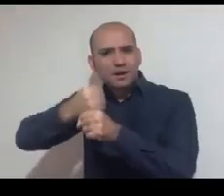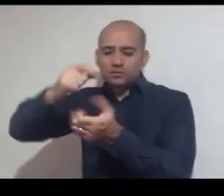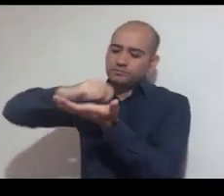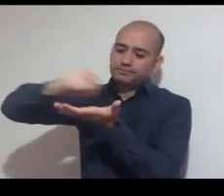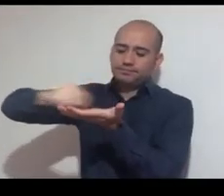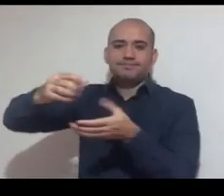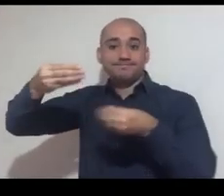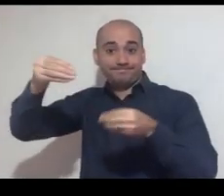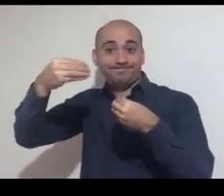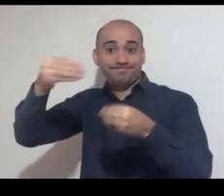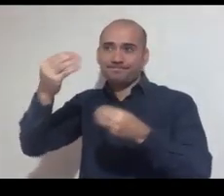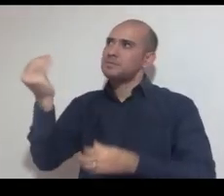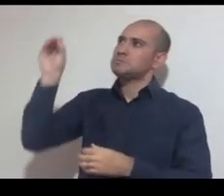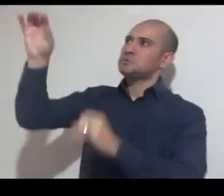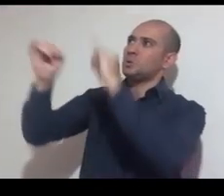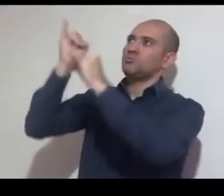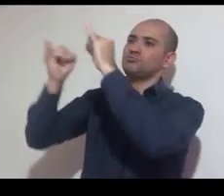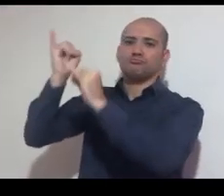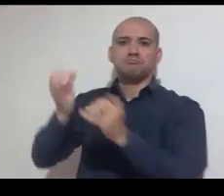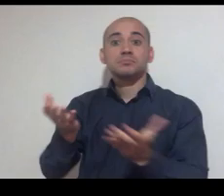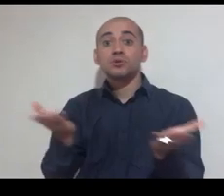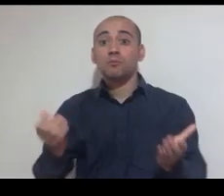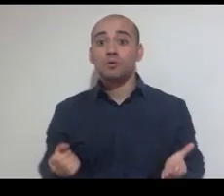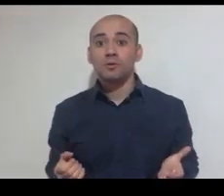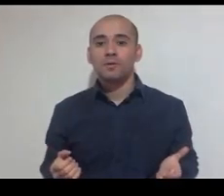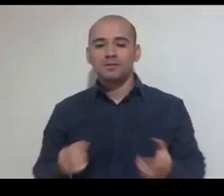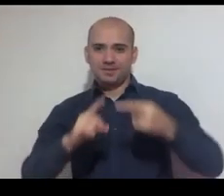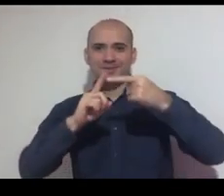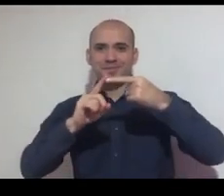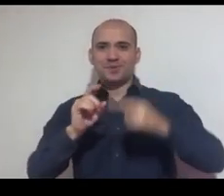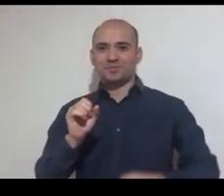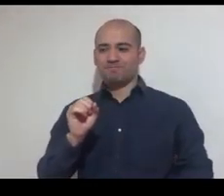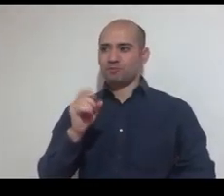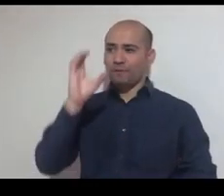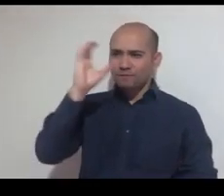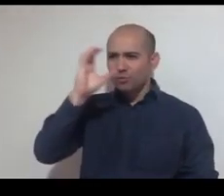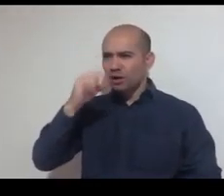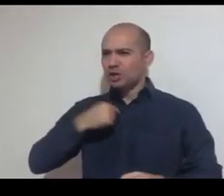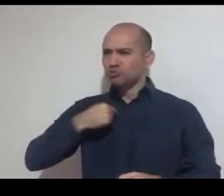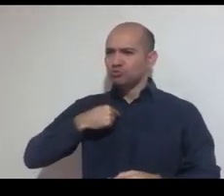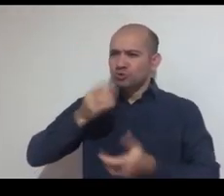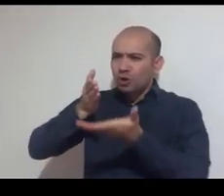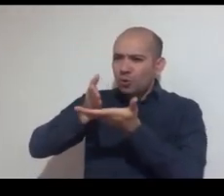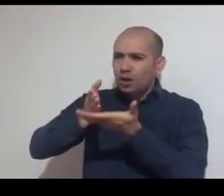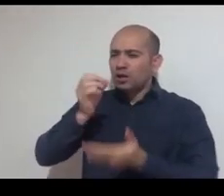Para subir una guía a Classroom, primero nos vamos, cierto, a el curso donde tenemos que realizar la actividad.